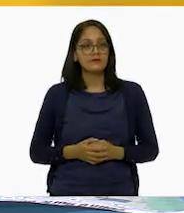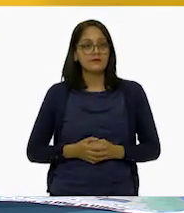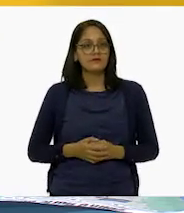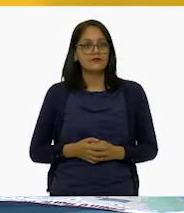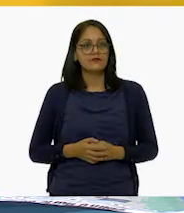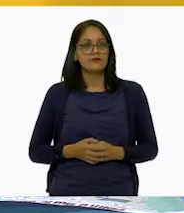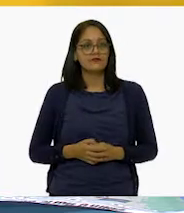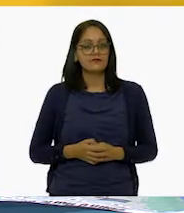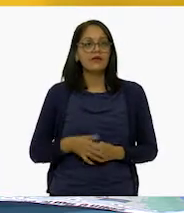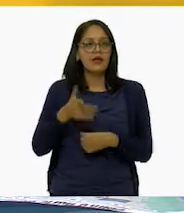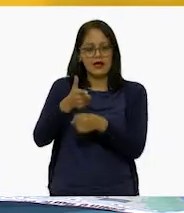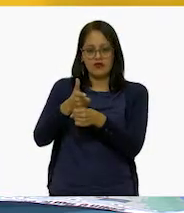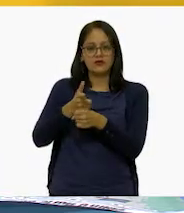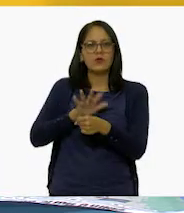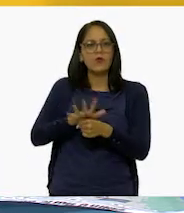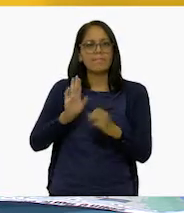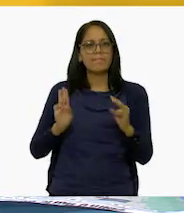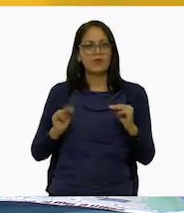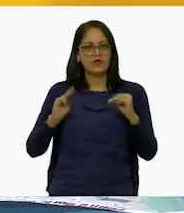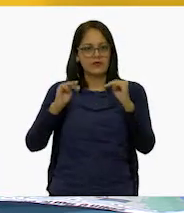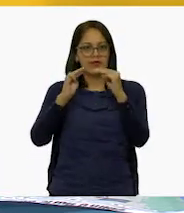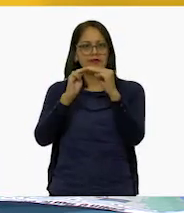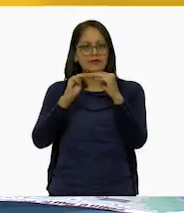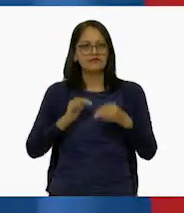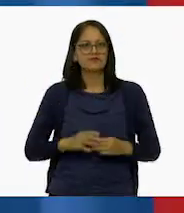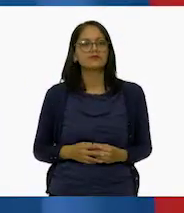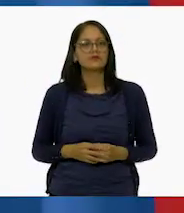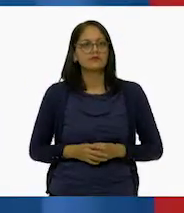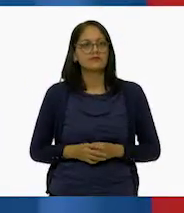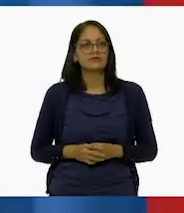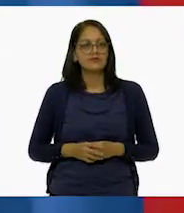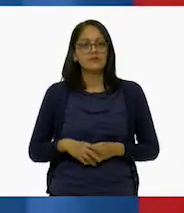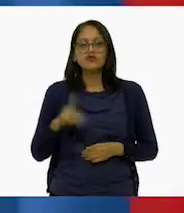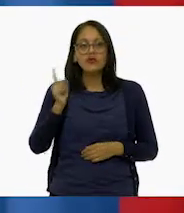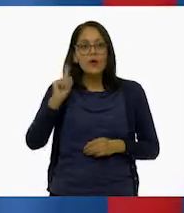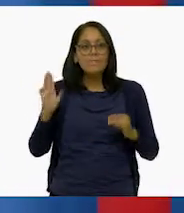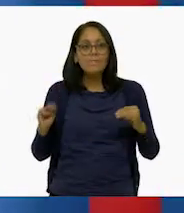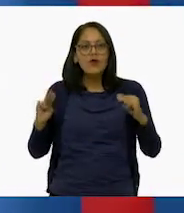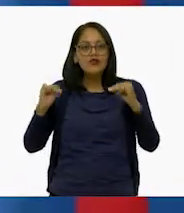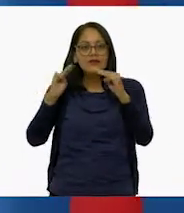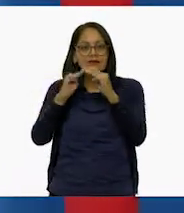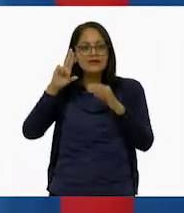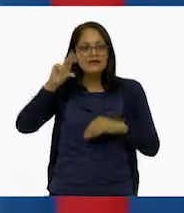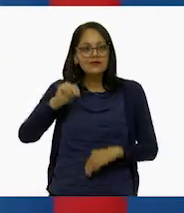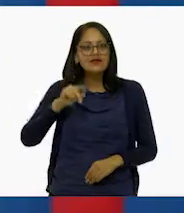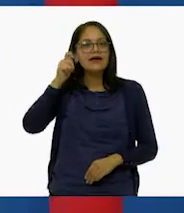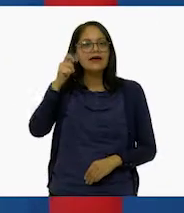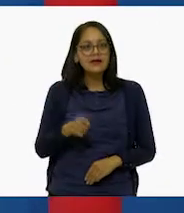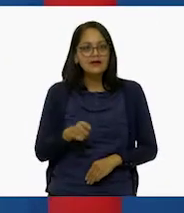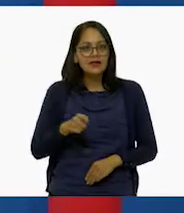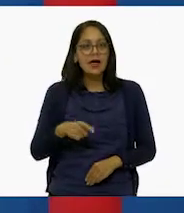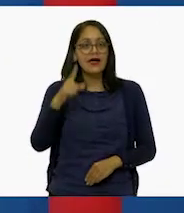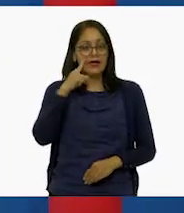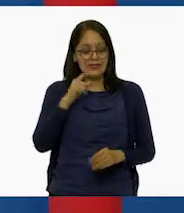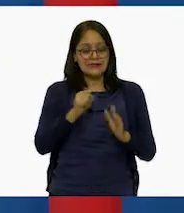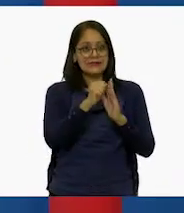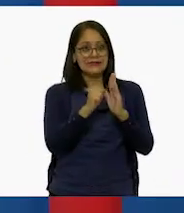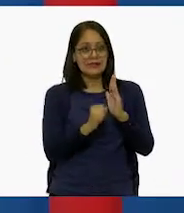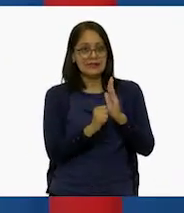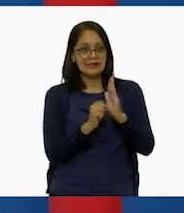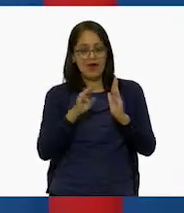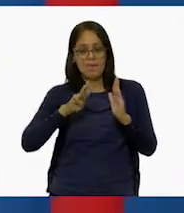las montañas. No son montañas. Es el sistema volcánico